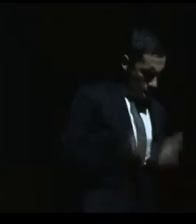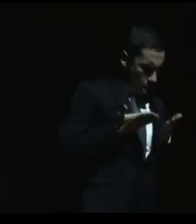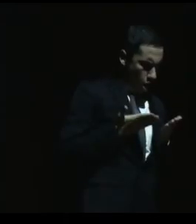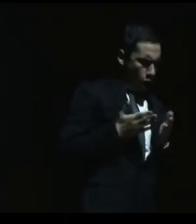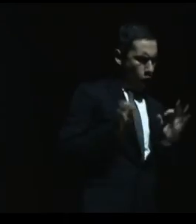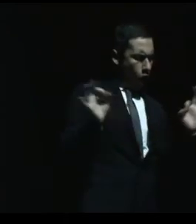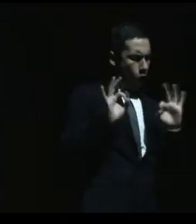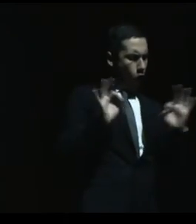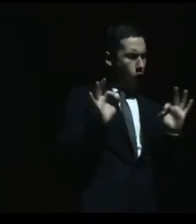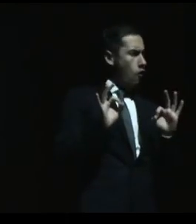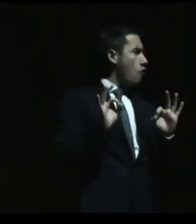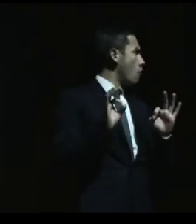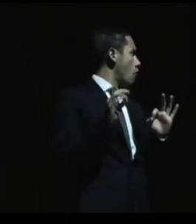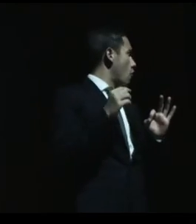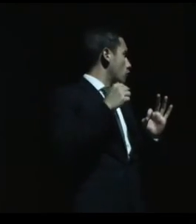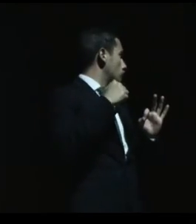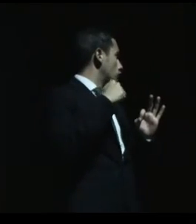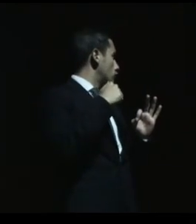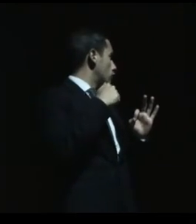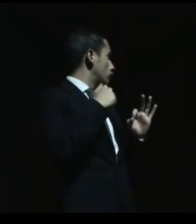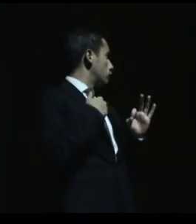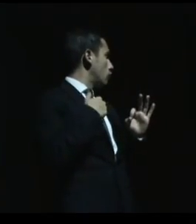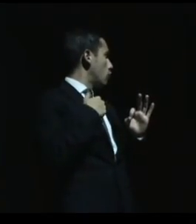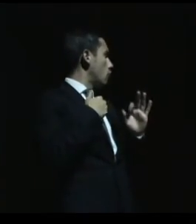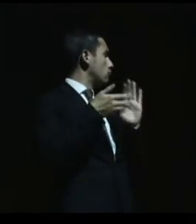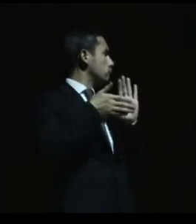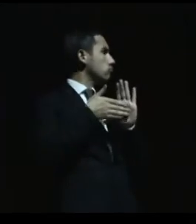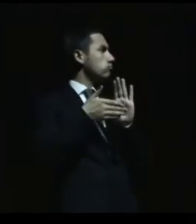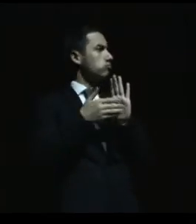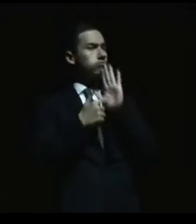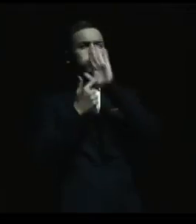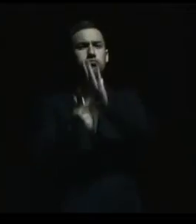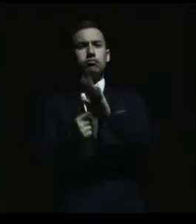en mí mismo la revolución justificando mi propia locura.